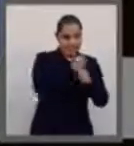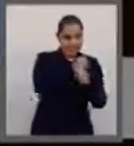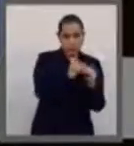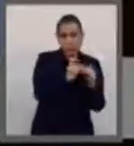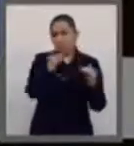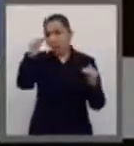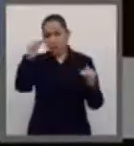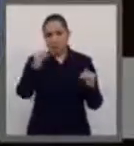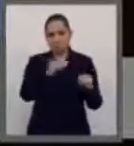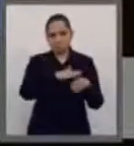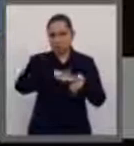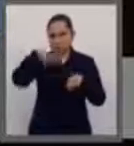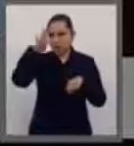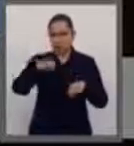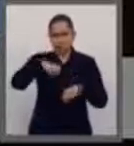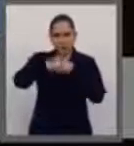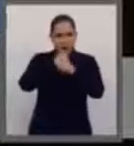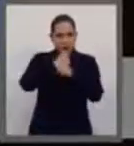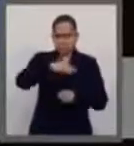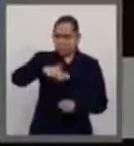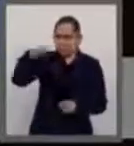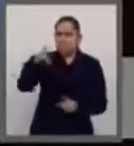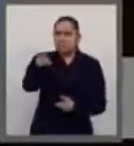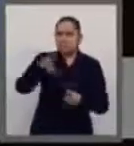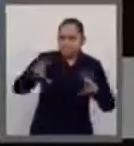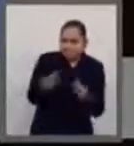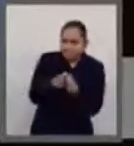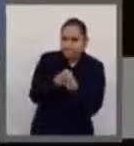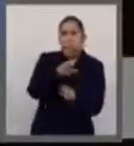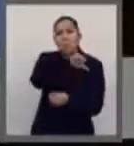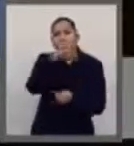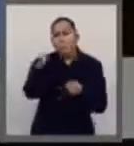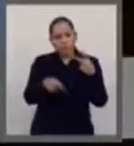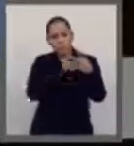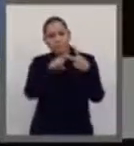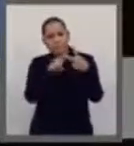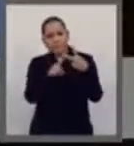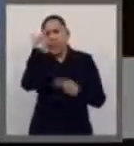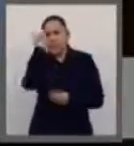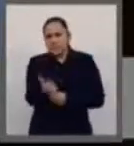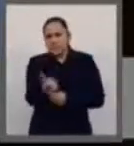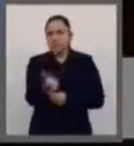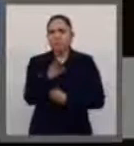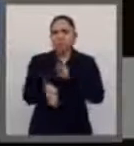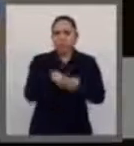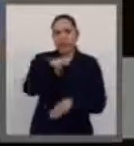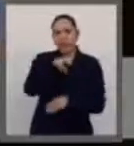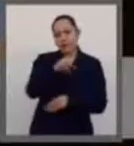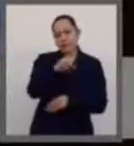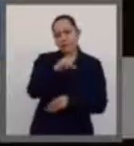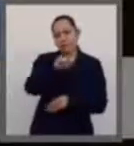18.7% la segunda causa de mortalidad por neoplausia.